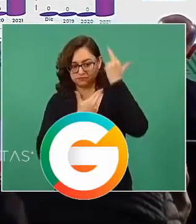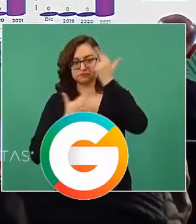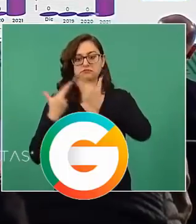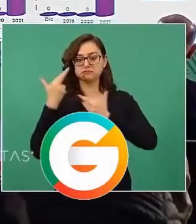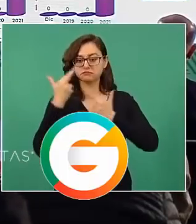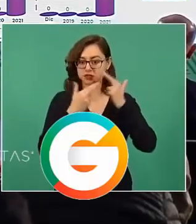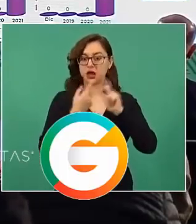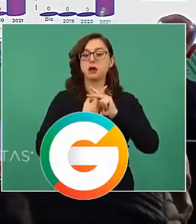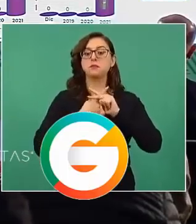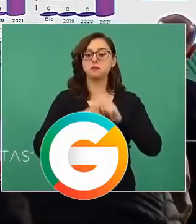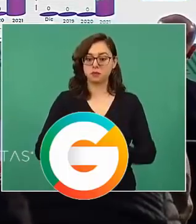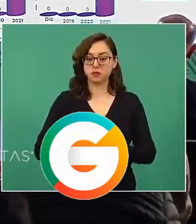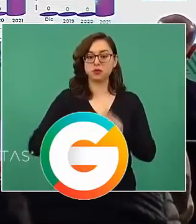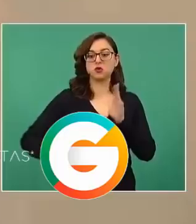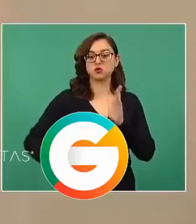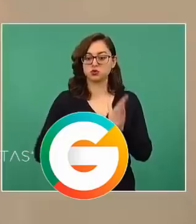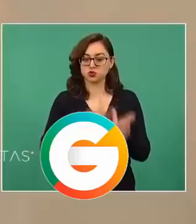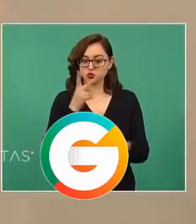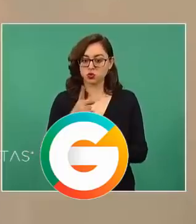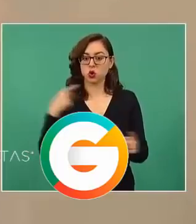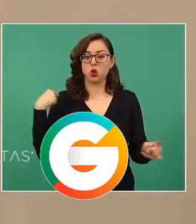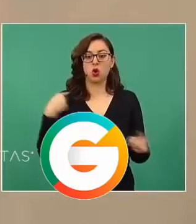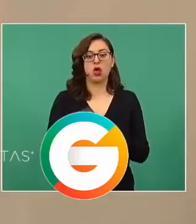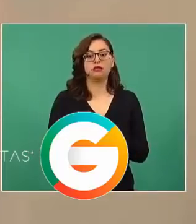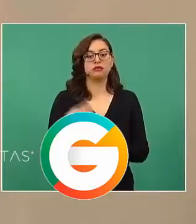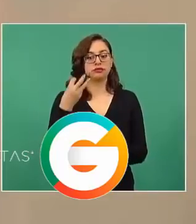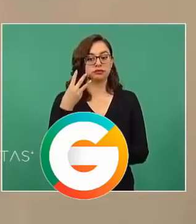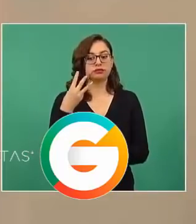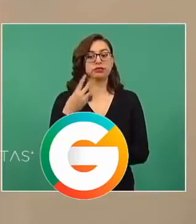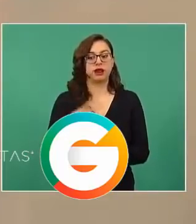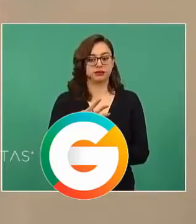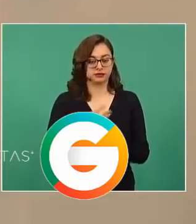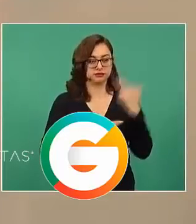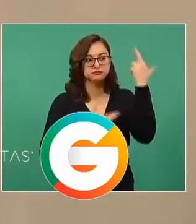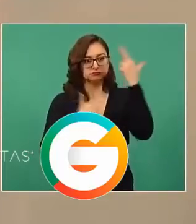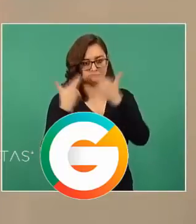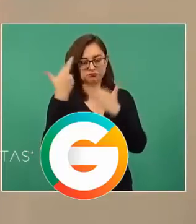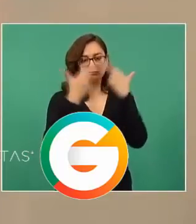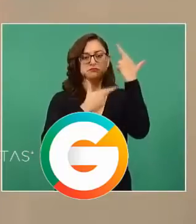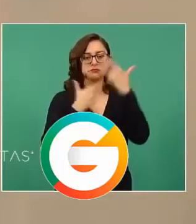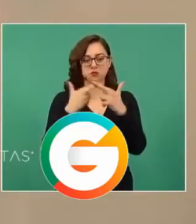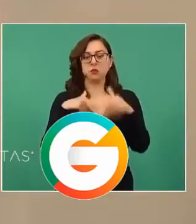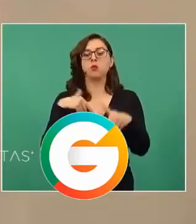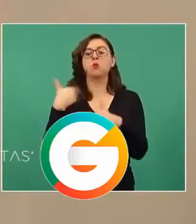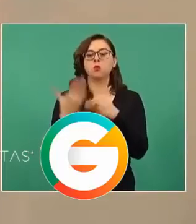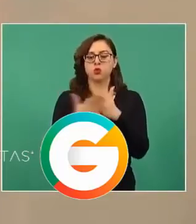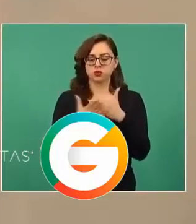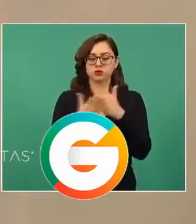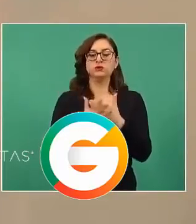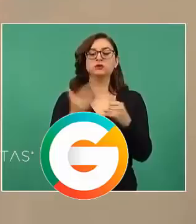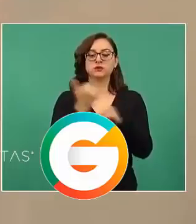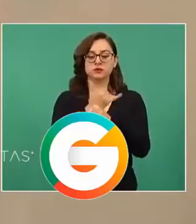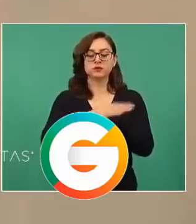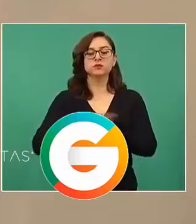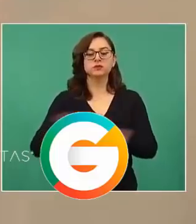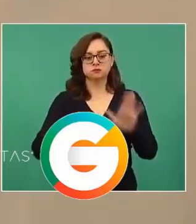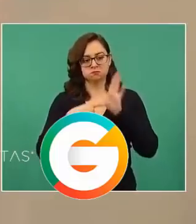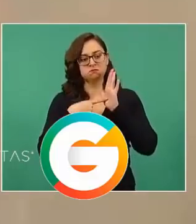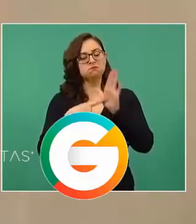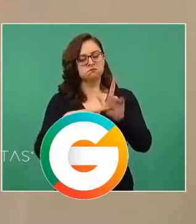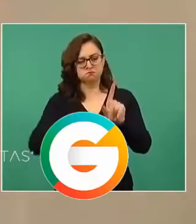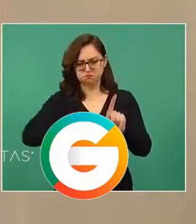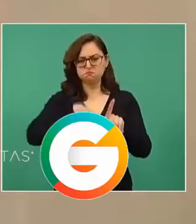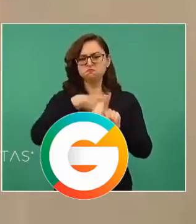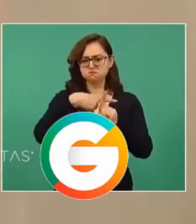han llevado a cabo tres verificaciones, de las cuales en su momento se les va a dar los resultados que han sido muy buenos,